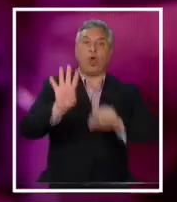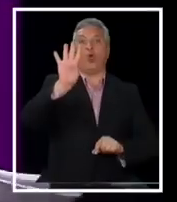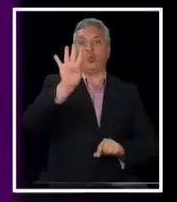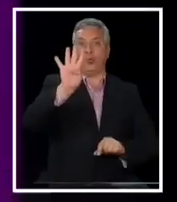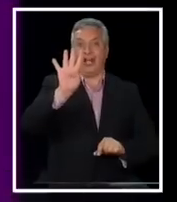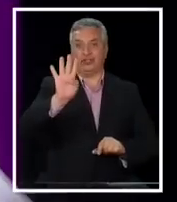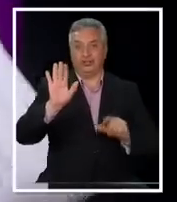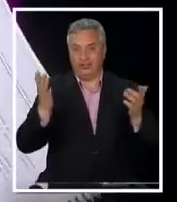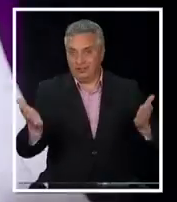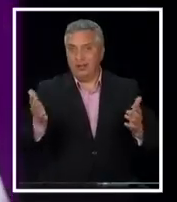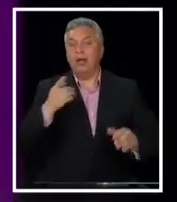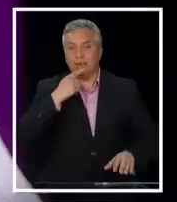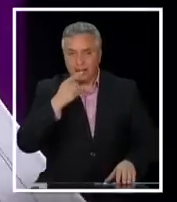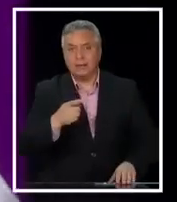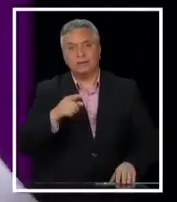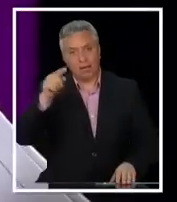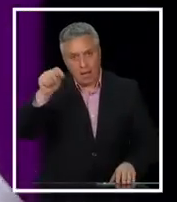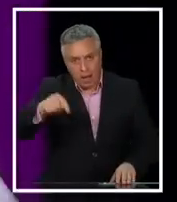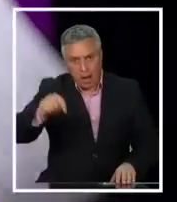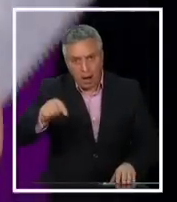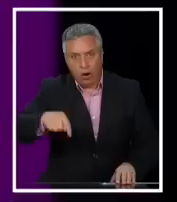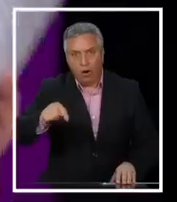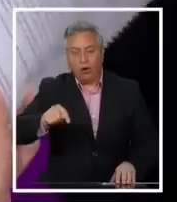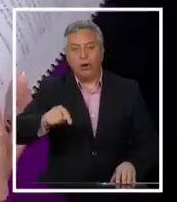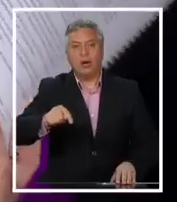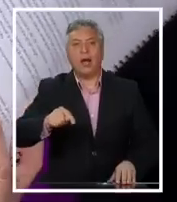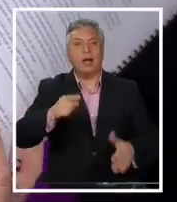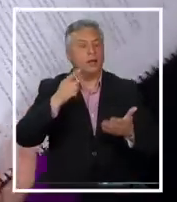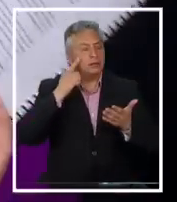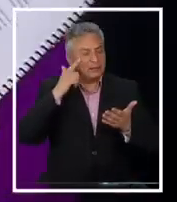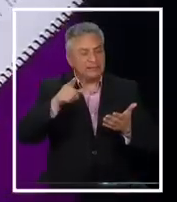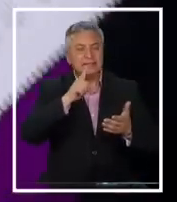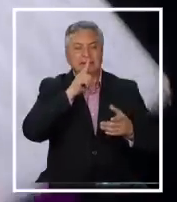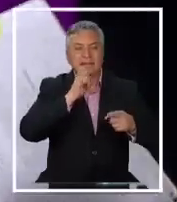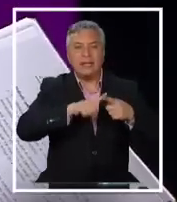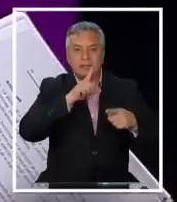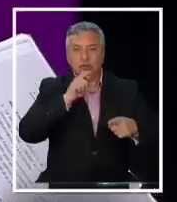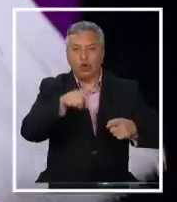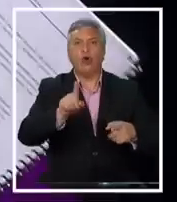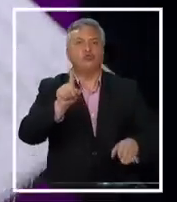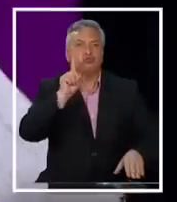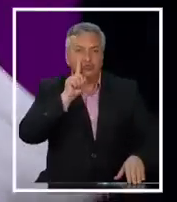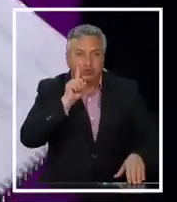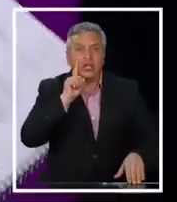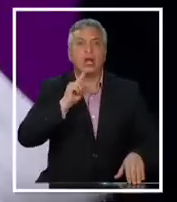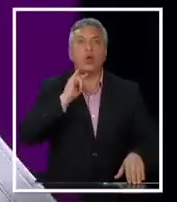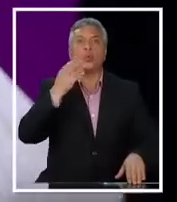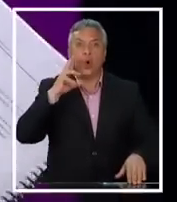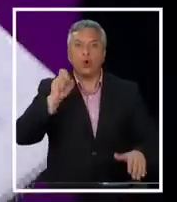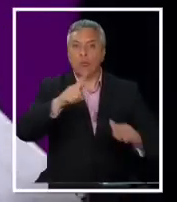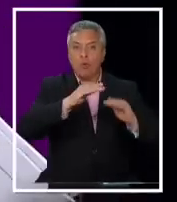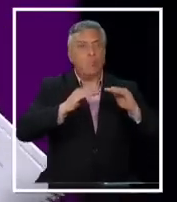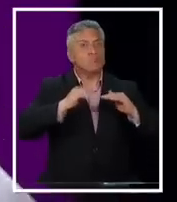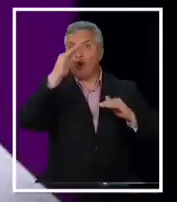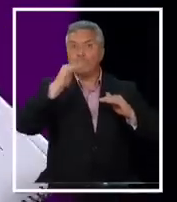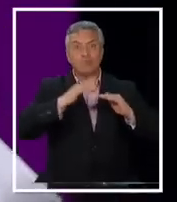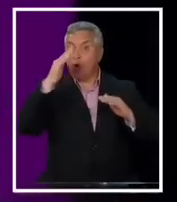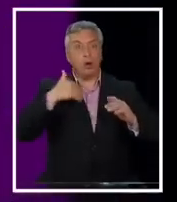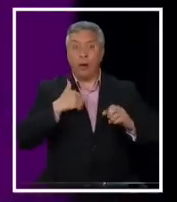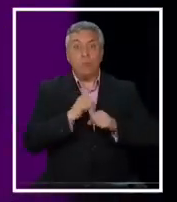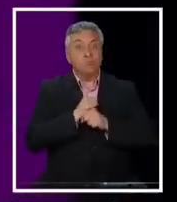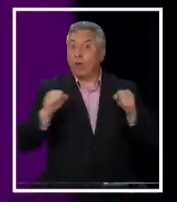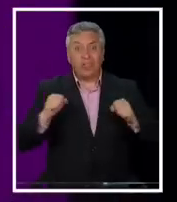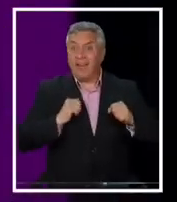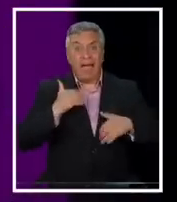claro. Decir que se pueden hacer los cambios cuando este texto tiene quórums, supramayoritarios que nos van a impudir